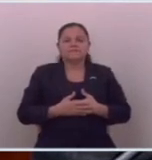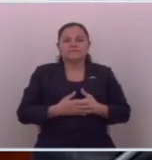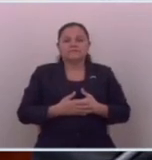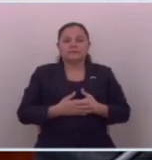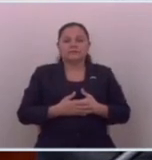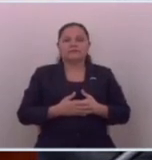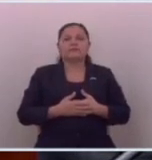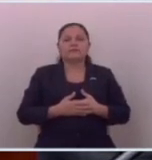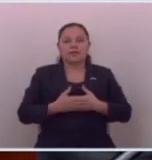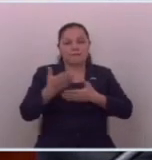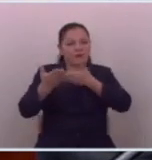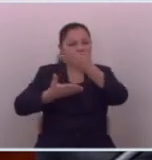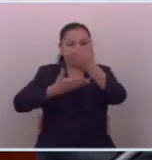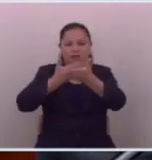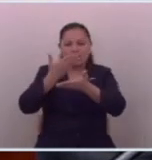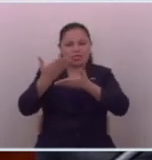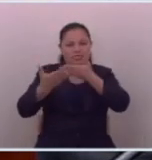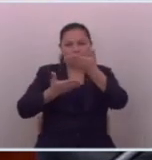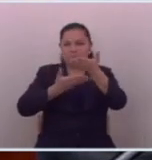porque es un negocio